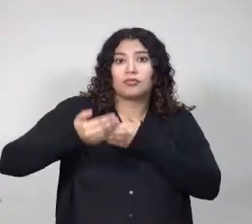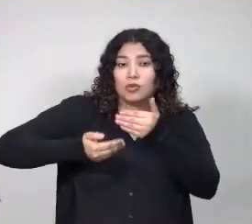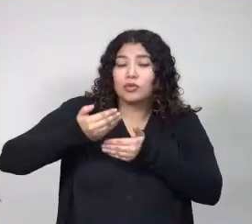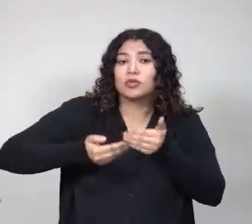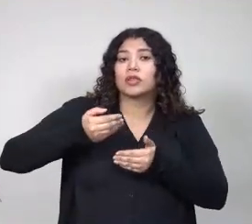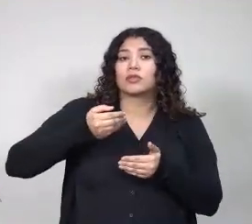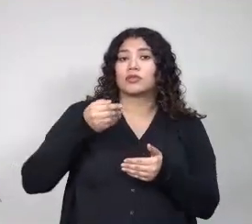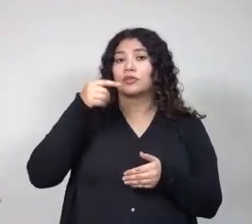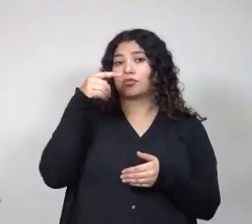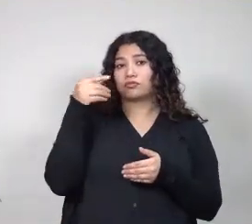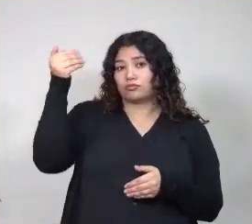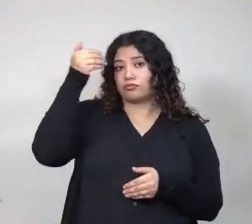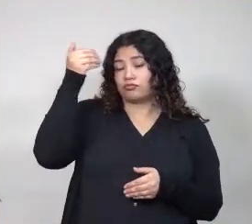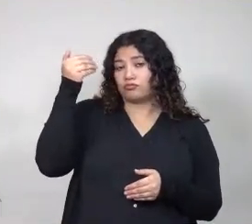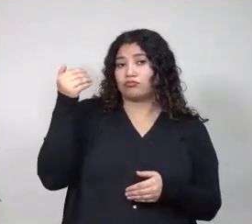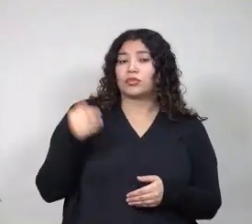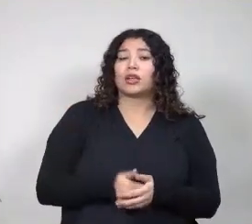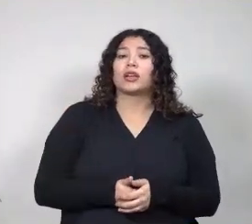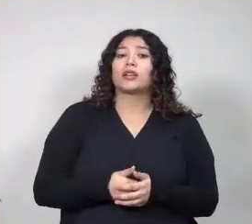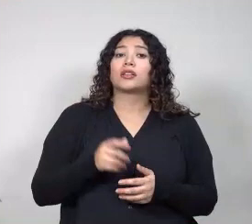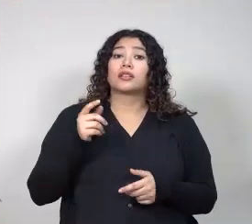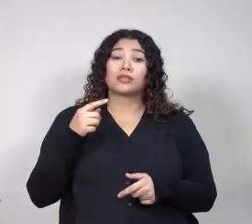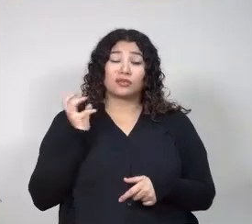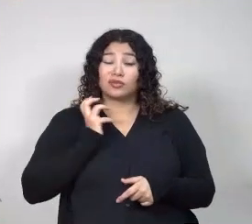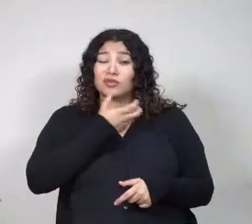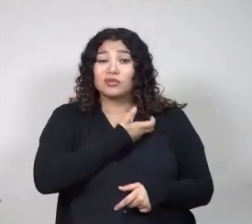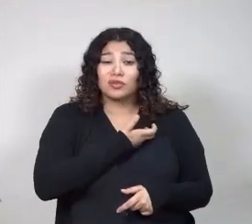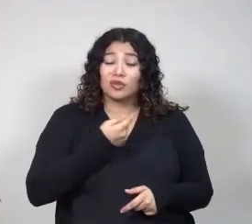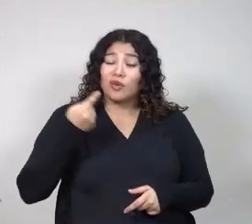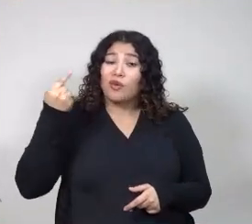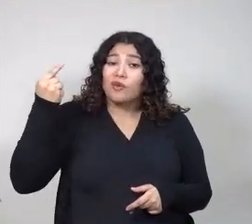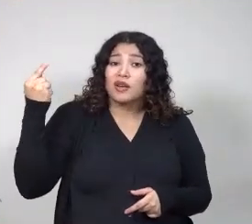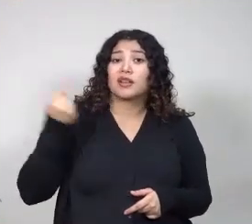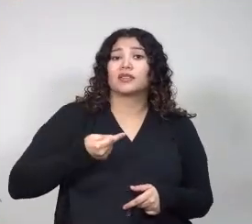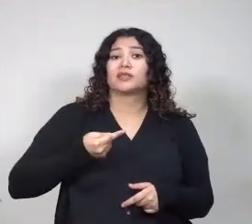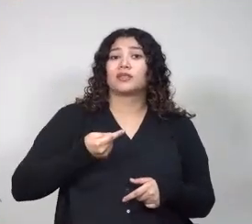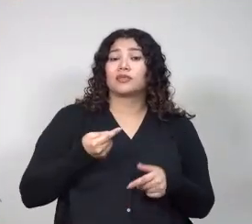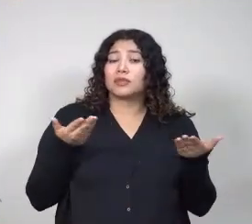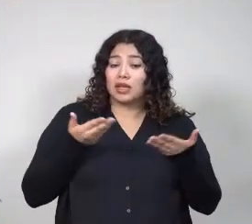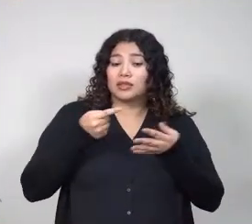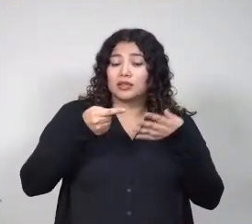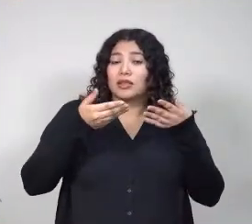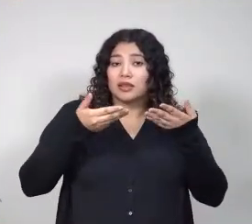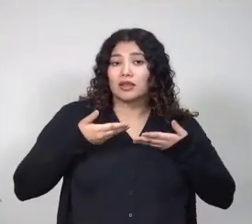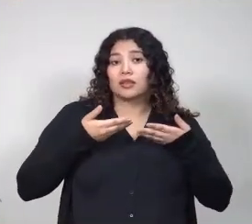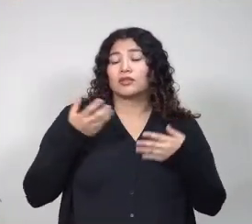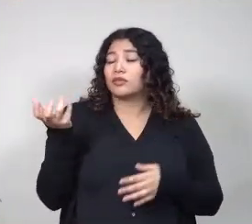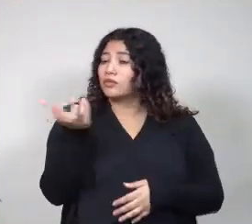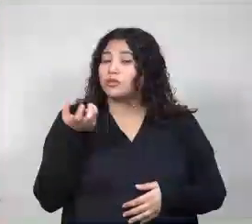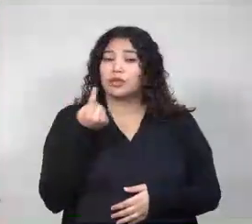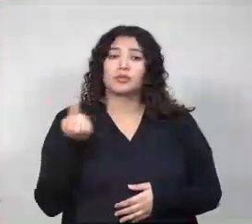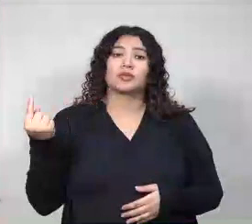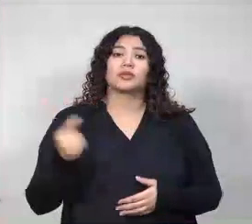relacionados y obligados a garantizarle el derecho y el acceso a la educación superior inclusiva a todas las